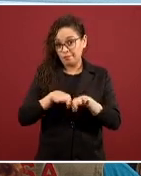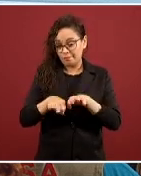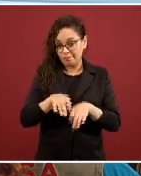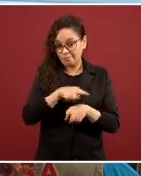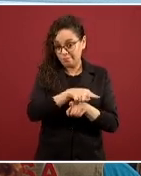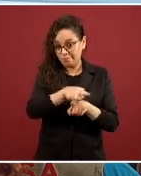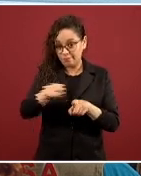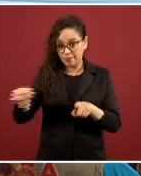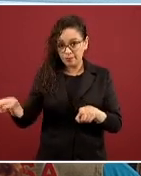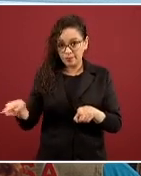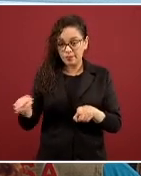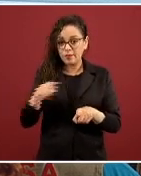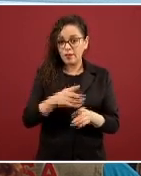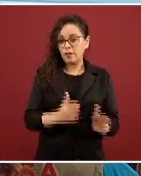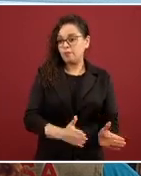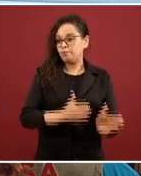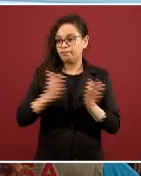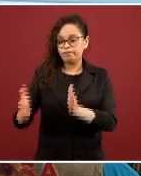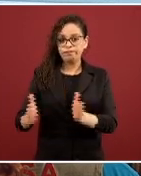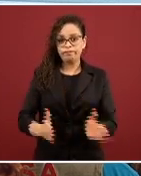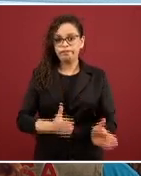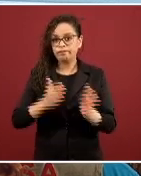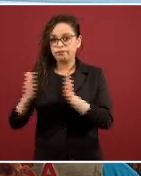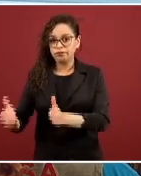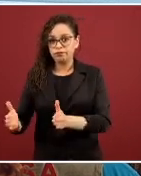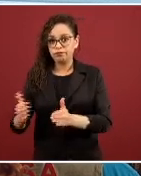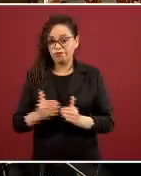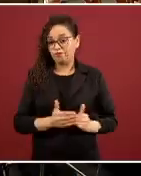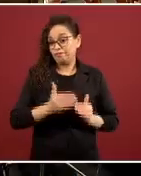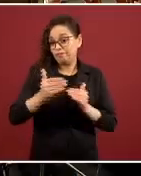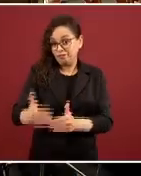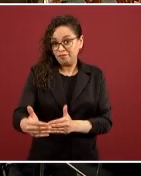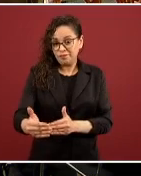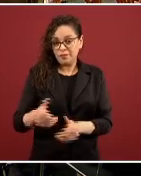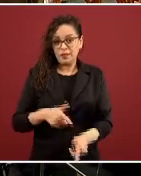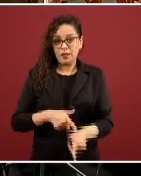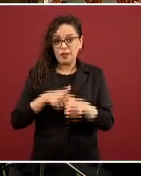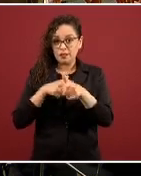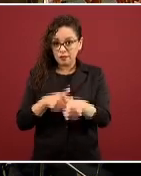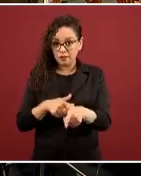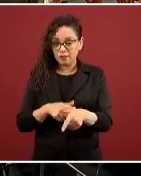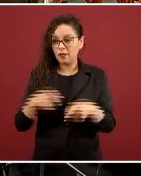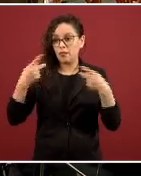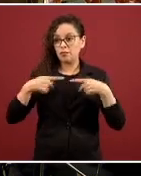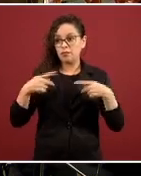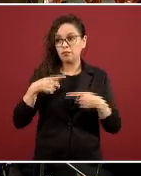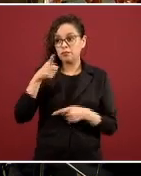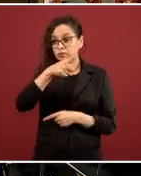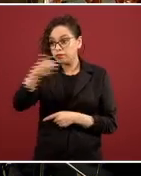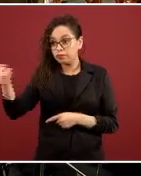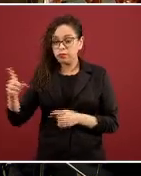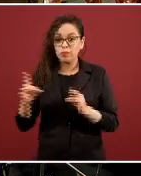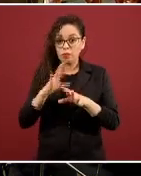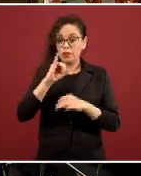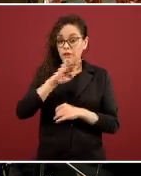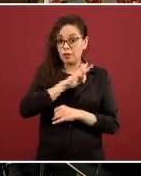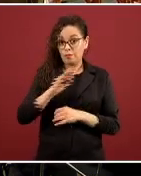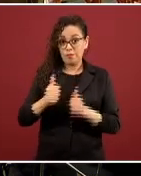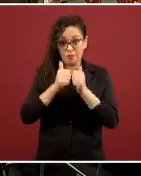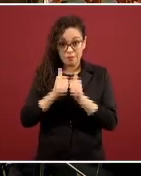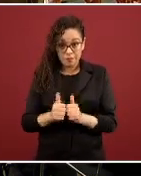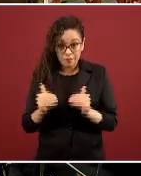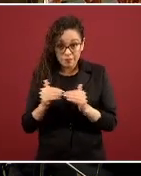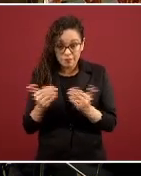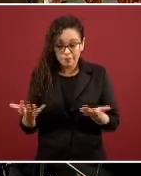que se busca, que es que los y las trabajadoras puedan estar en casa, entonces eso sí va a perjudicarnos